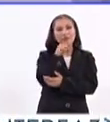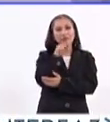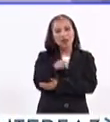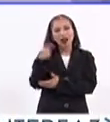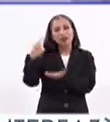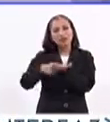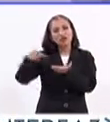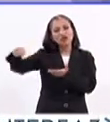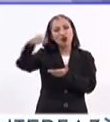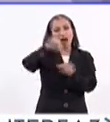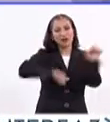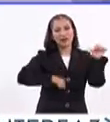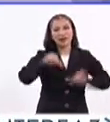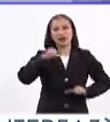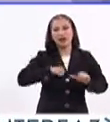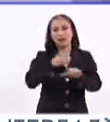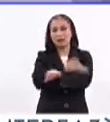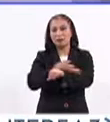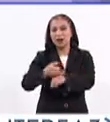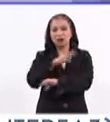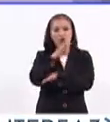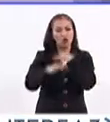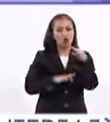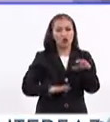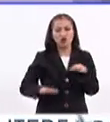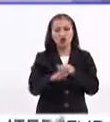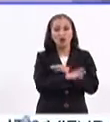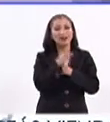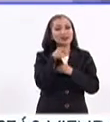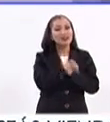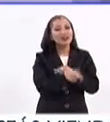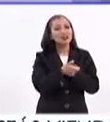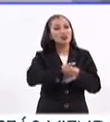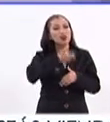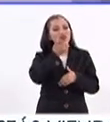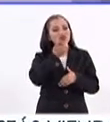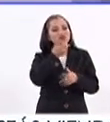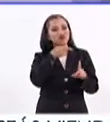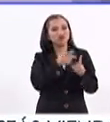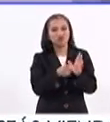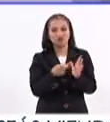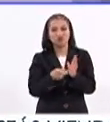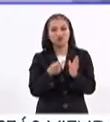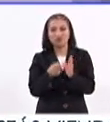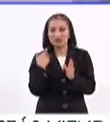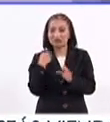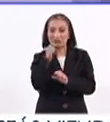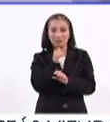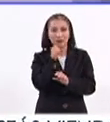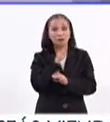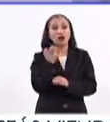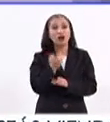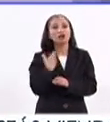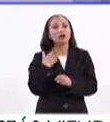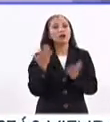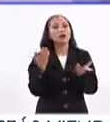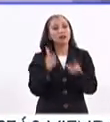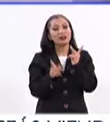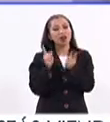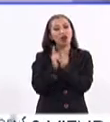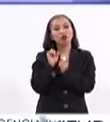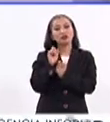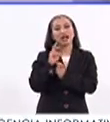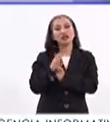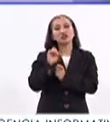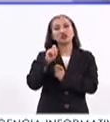las escuelas, y a las actividades de las familias, que sea un elemento constante presente siempre. Por eso estamos platicando con